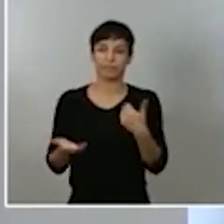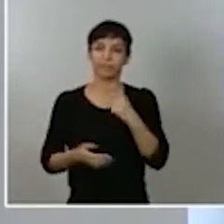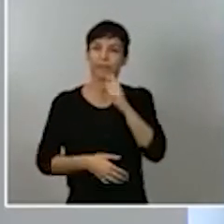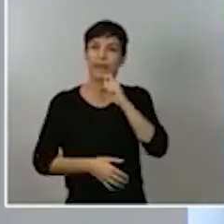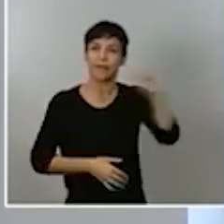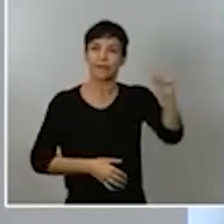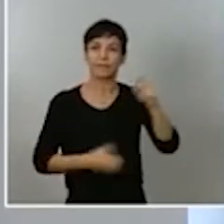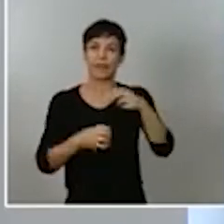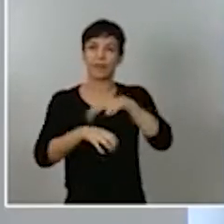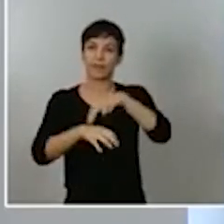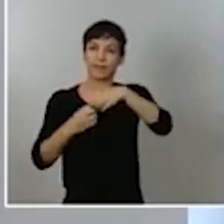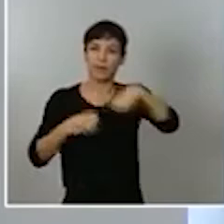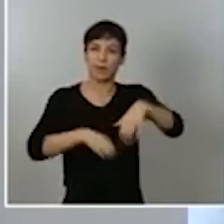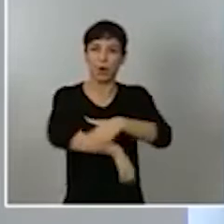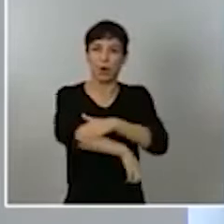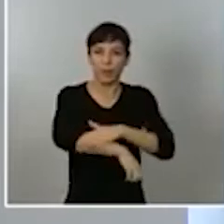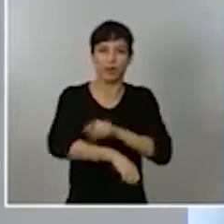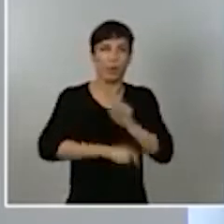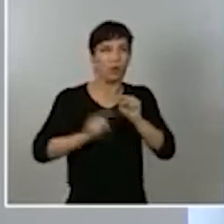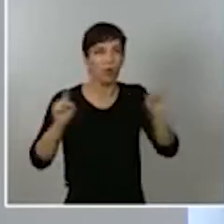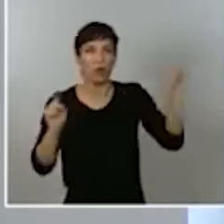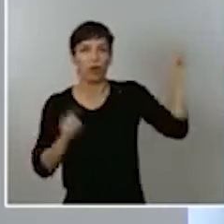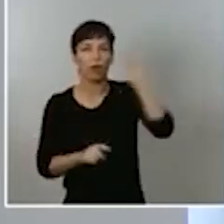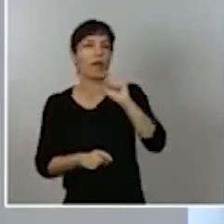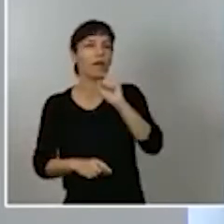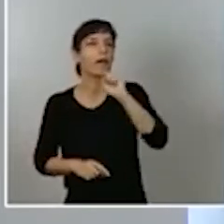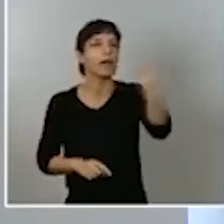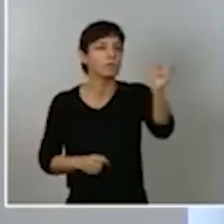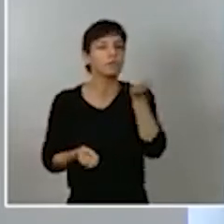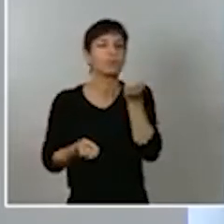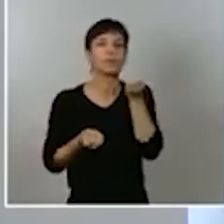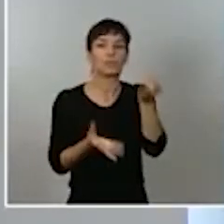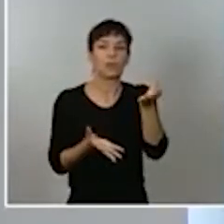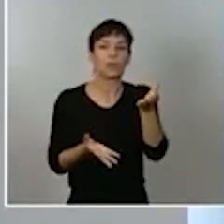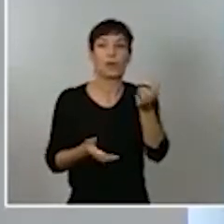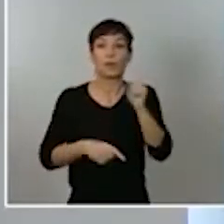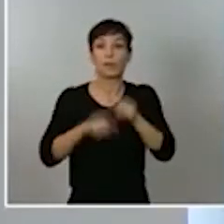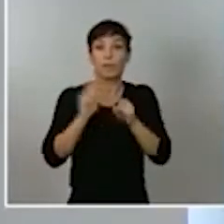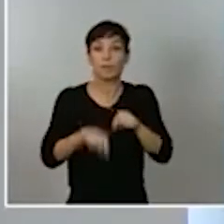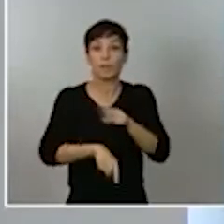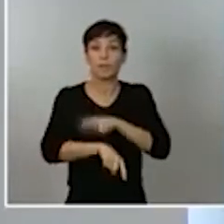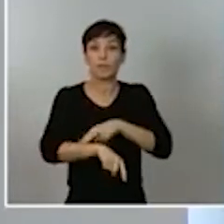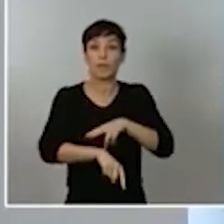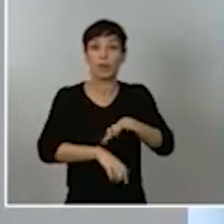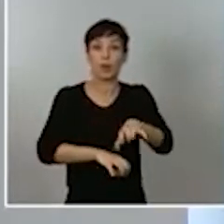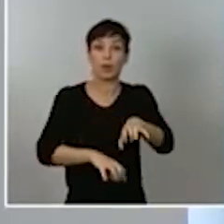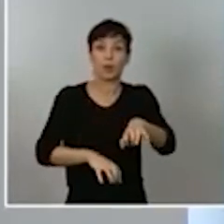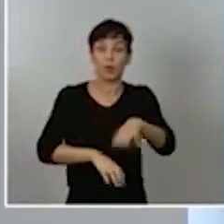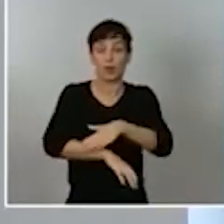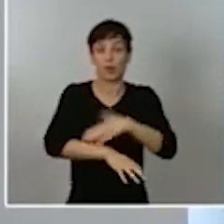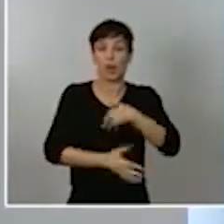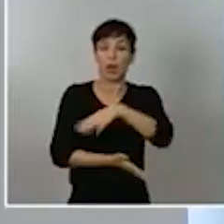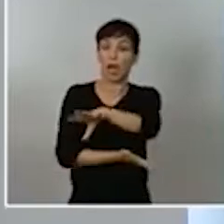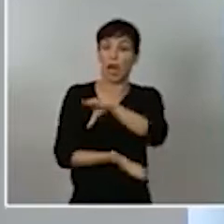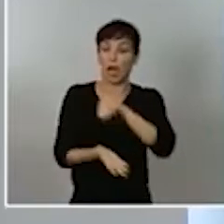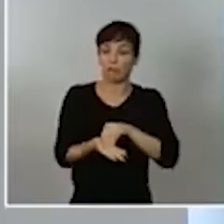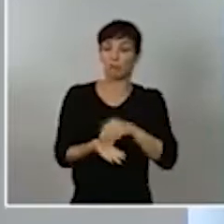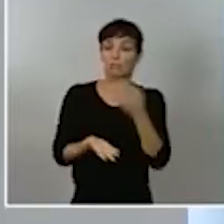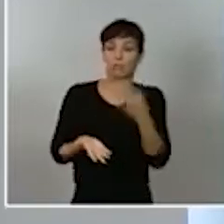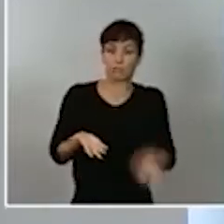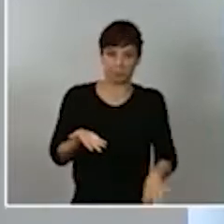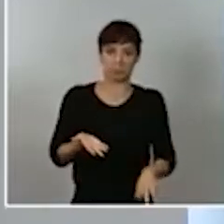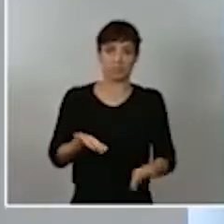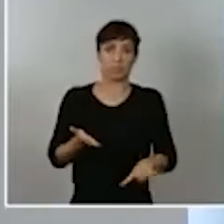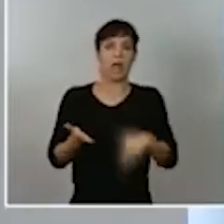oportunas y las delegaciones de gobierno lo que podrán hacer en su caso es darse por tomar el conocimiento incluso requerir